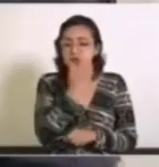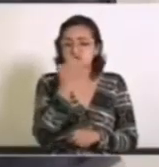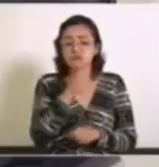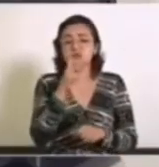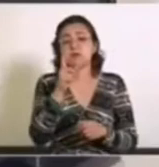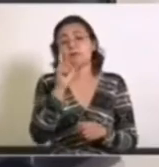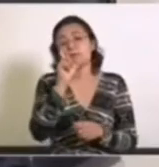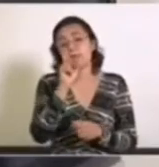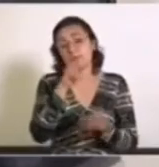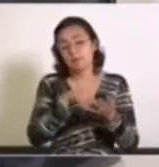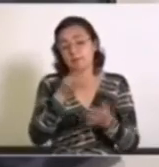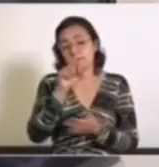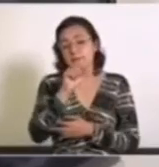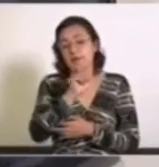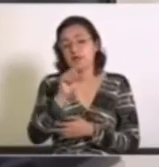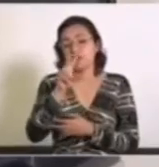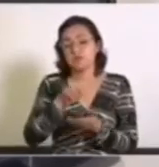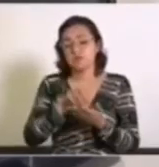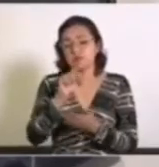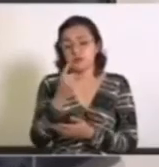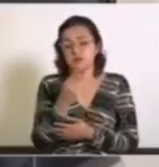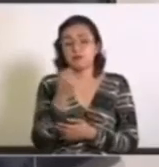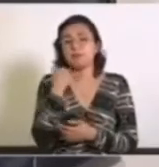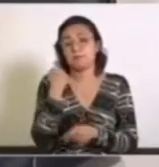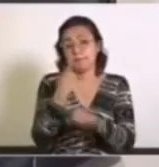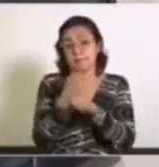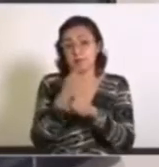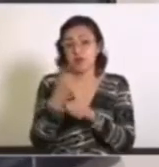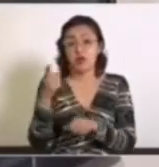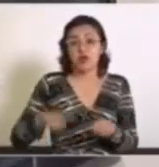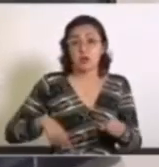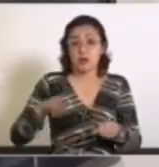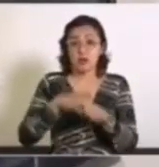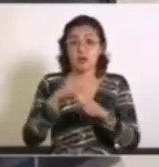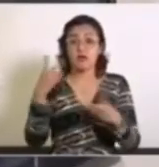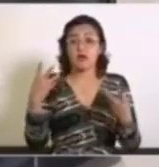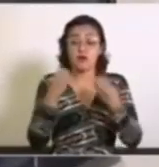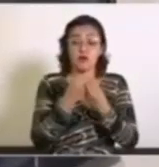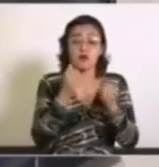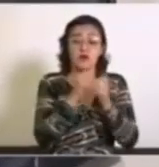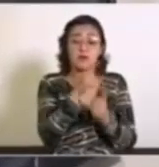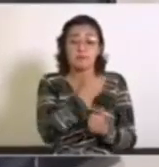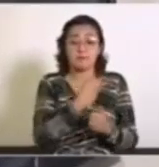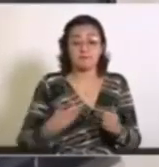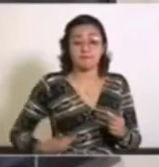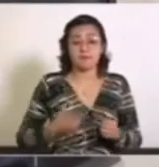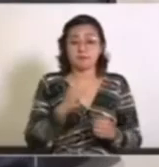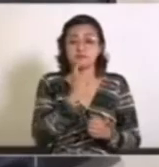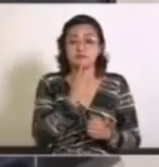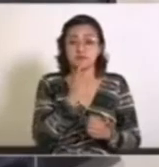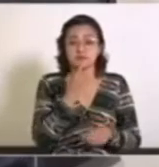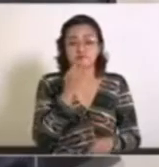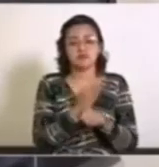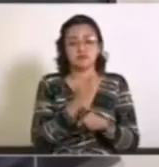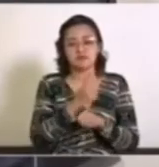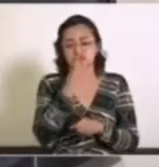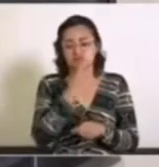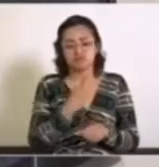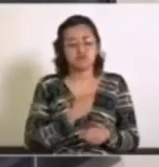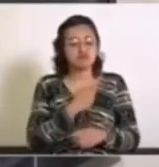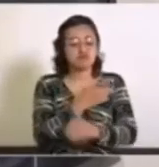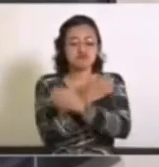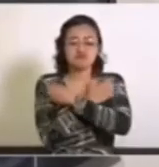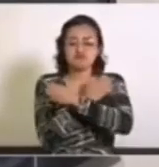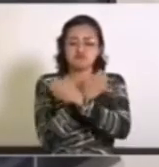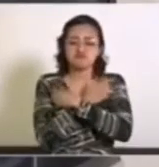En primer lugar, quiero señalar que el gobernador, en consonancia con el presidente de la República, Andrés Manuel, han afirmado que la educación es un